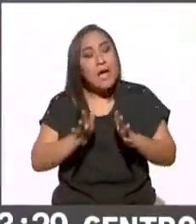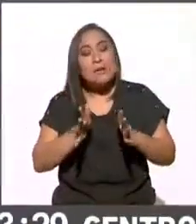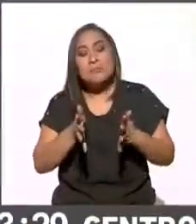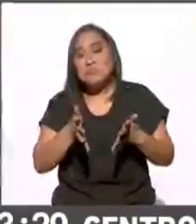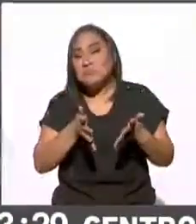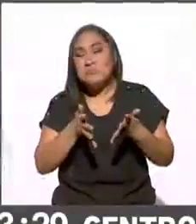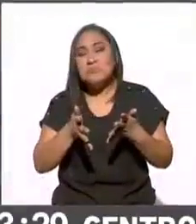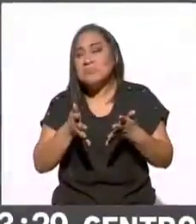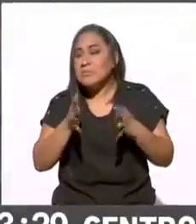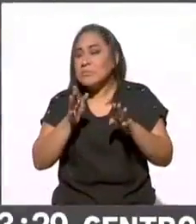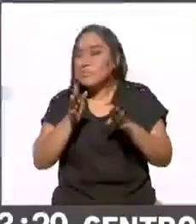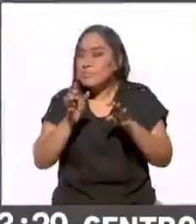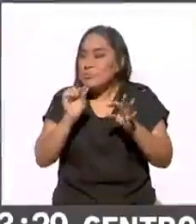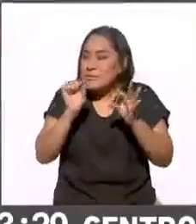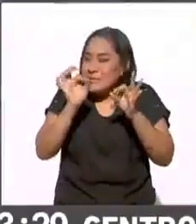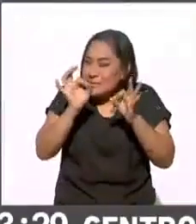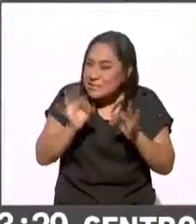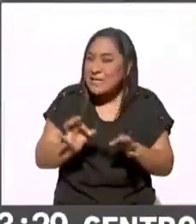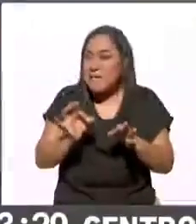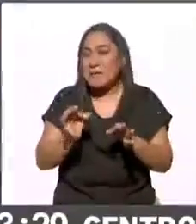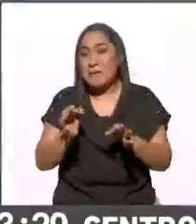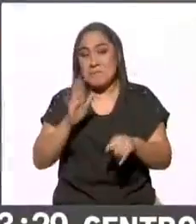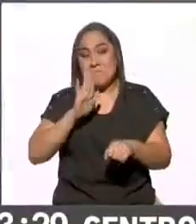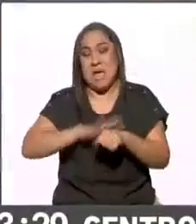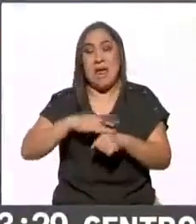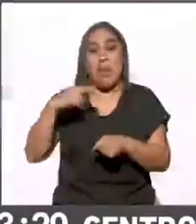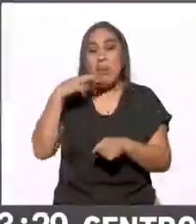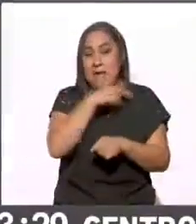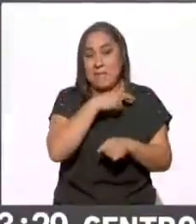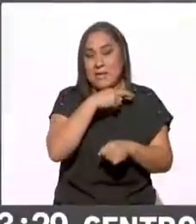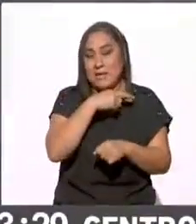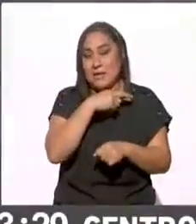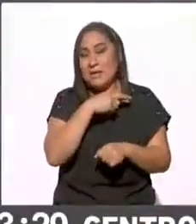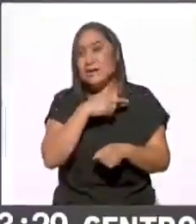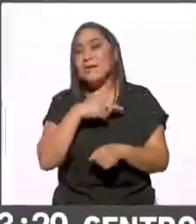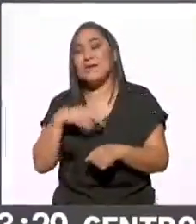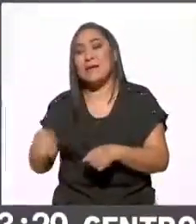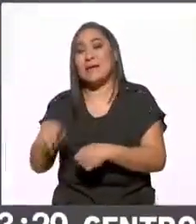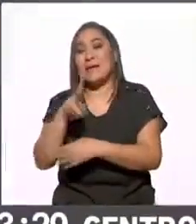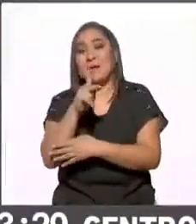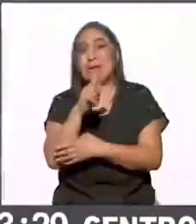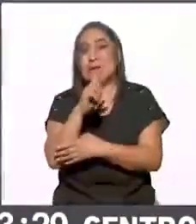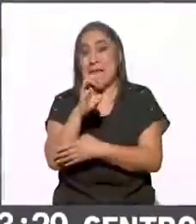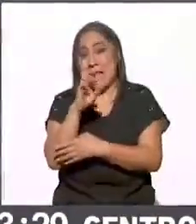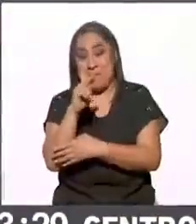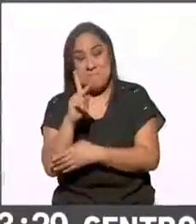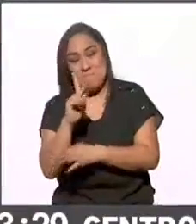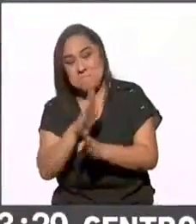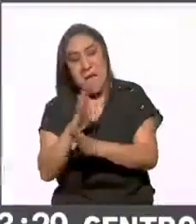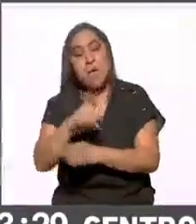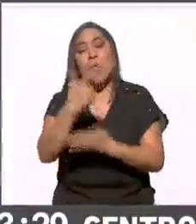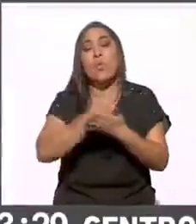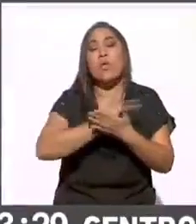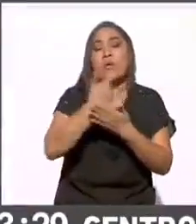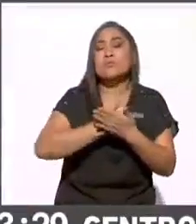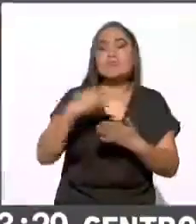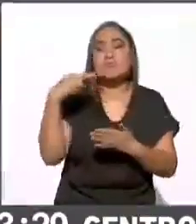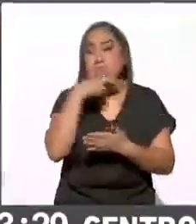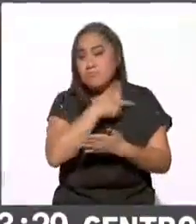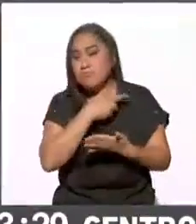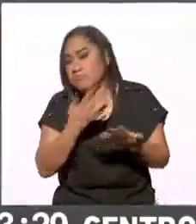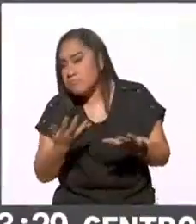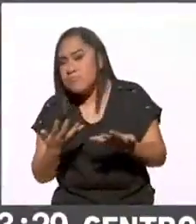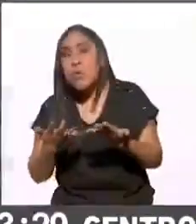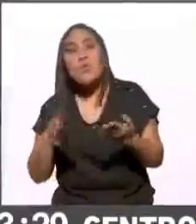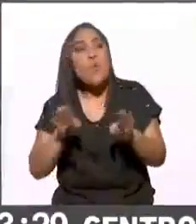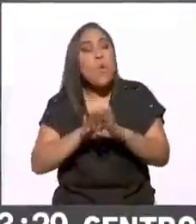margen de precisión, quizá y más rápido que el conteo, que el programa de resultados electorales preliminares, que cómo es que